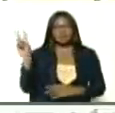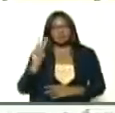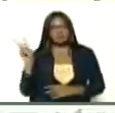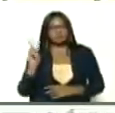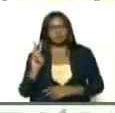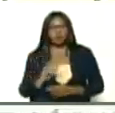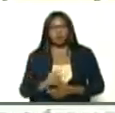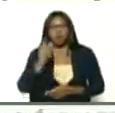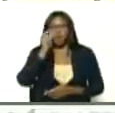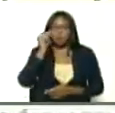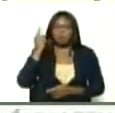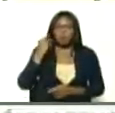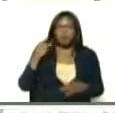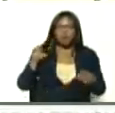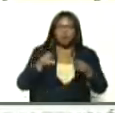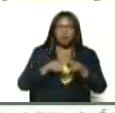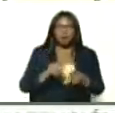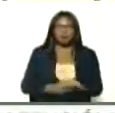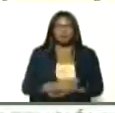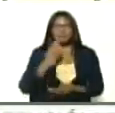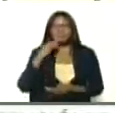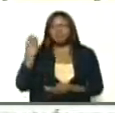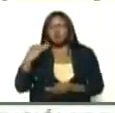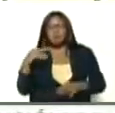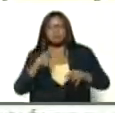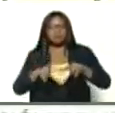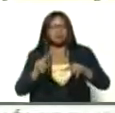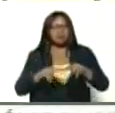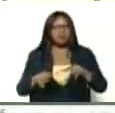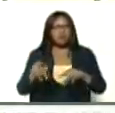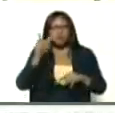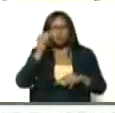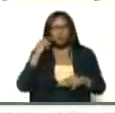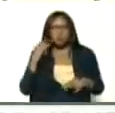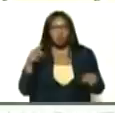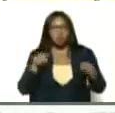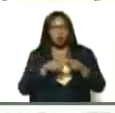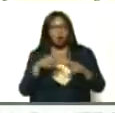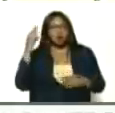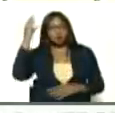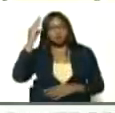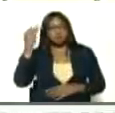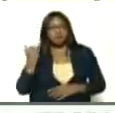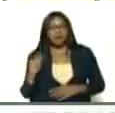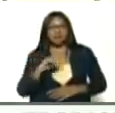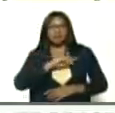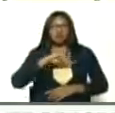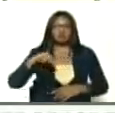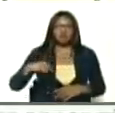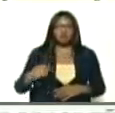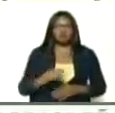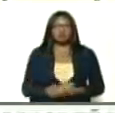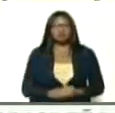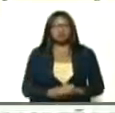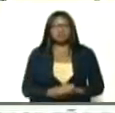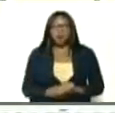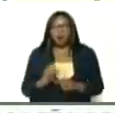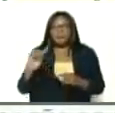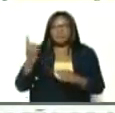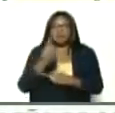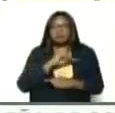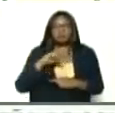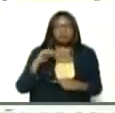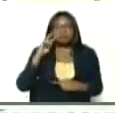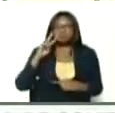del hombre, de la mujer, del joven, del niño, de la niña, la gran conciencia que tienen los niños, son los primeros que